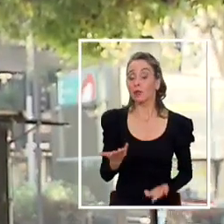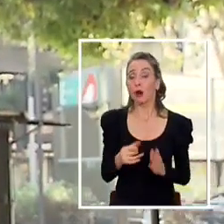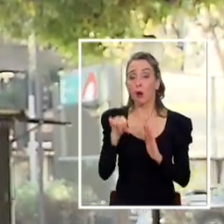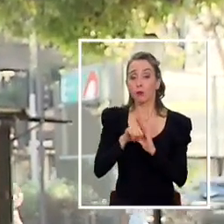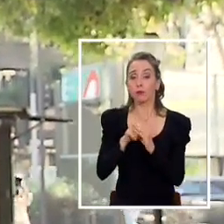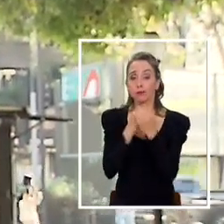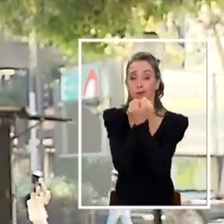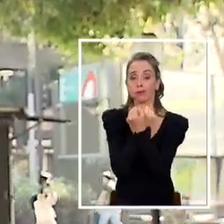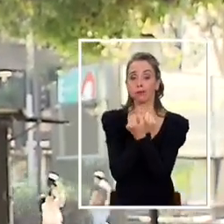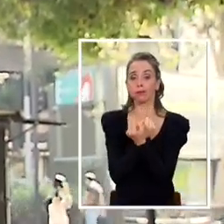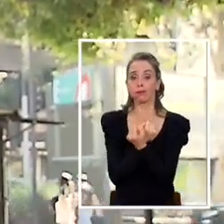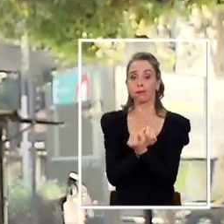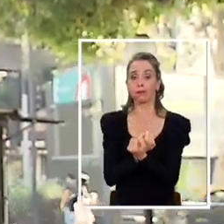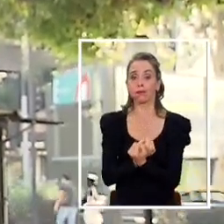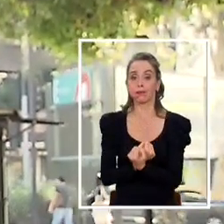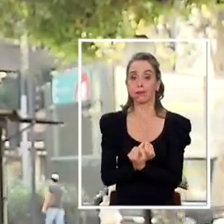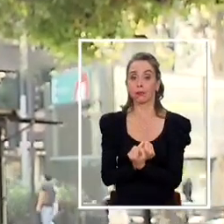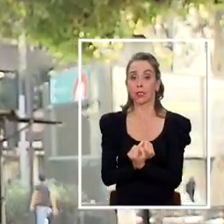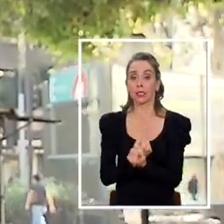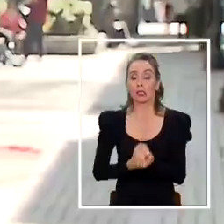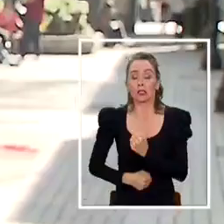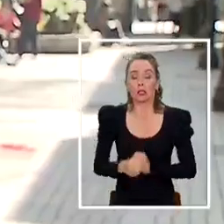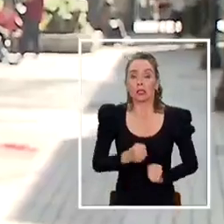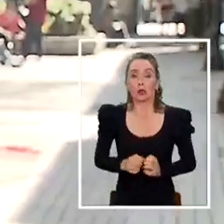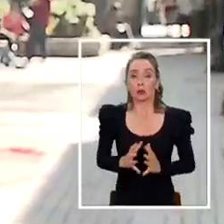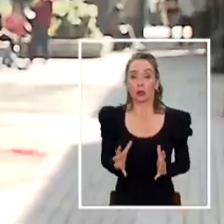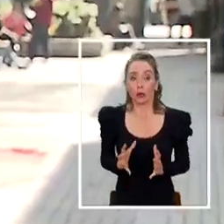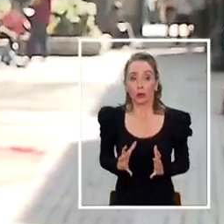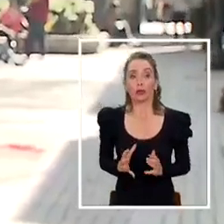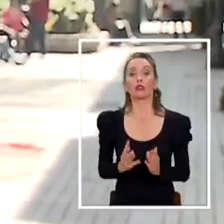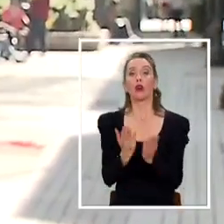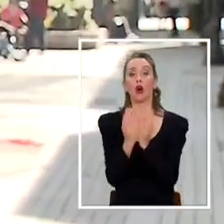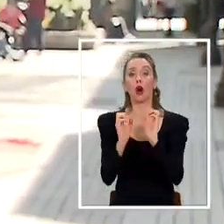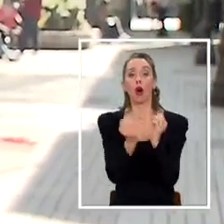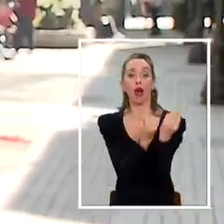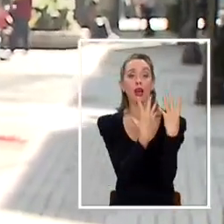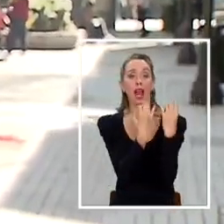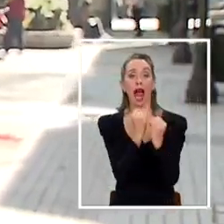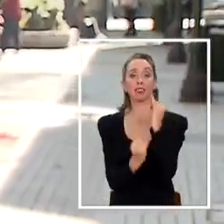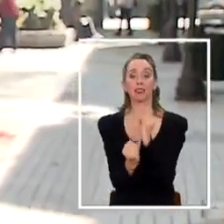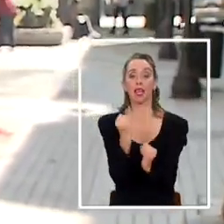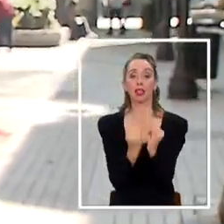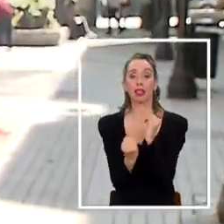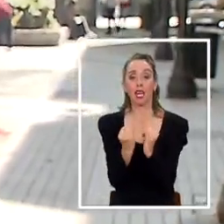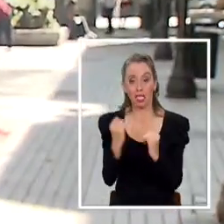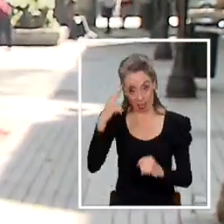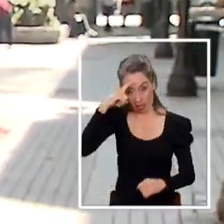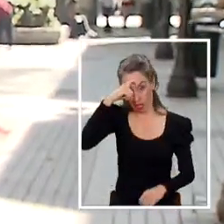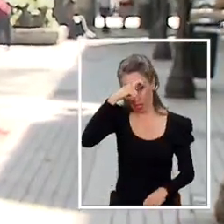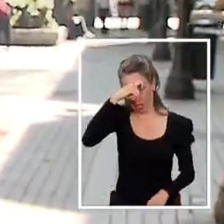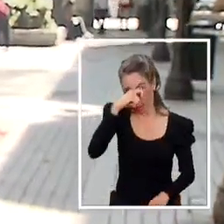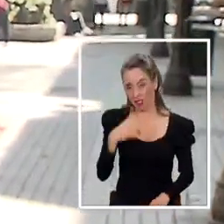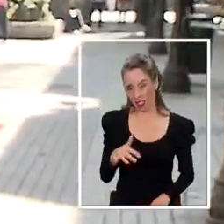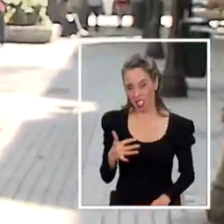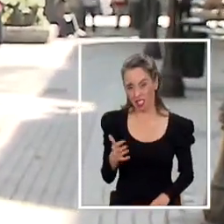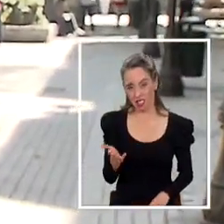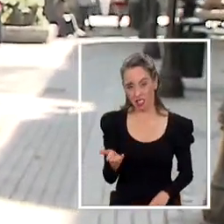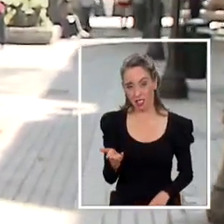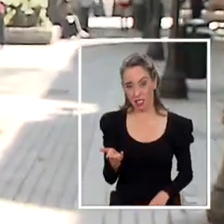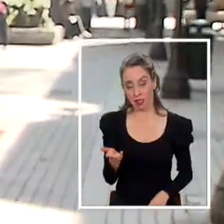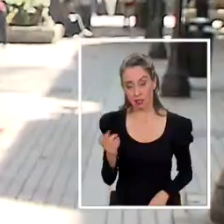encierro de cierta forma causa bastante estrés. Igual con las clases online, igual es difícil y